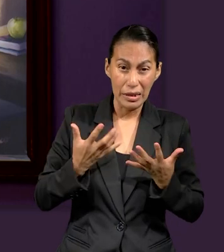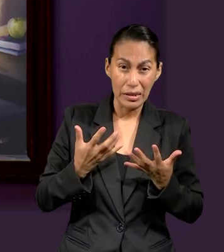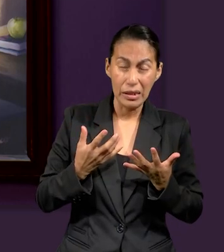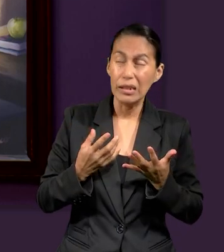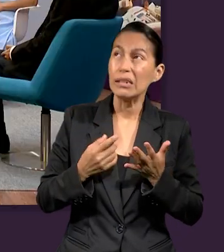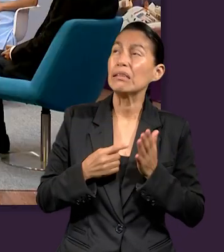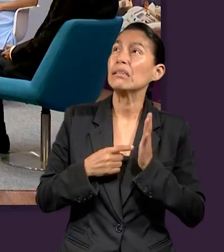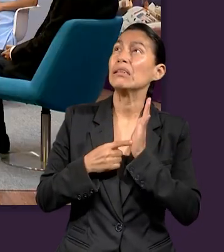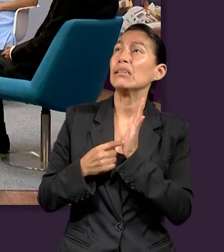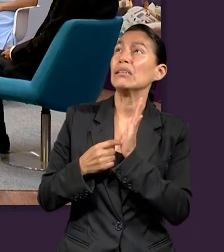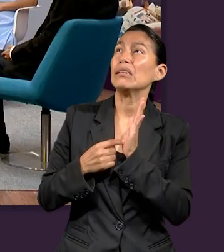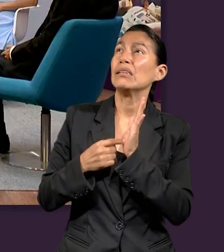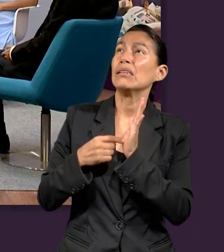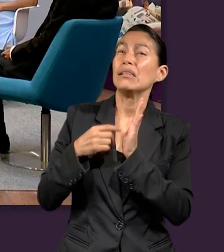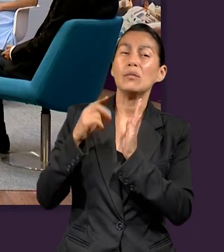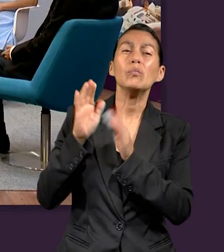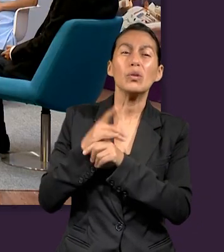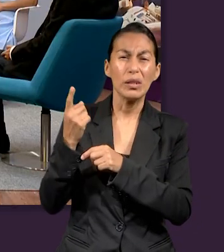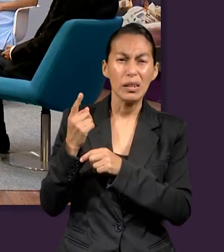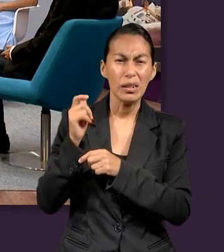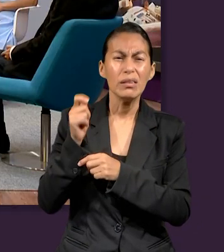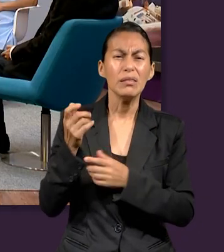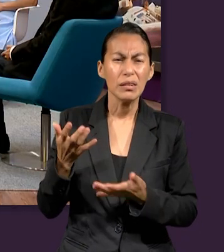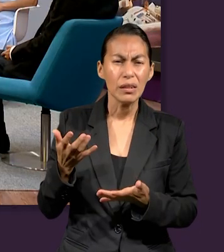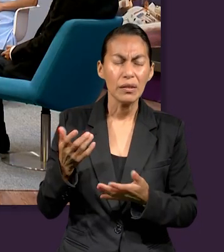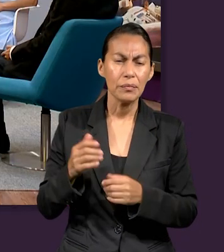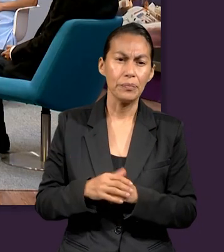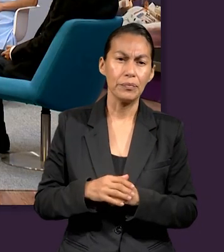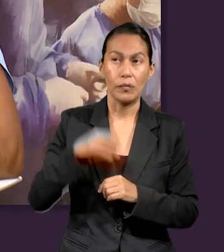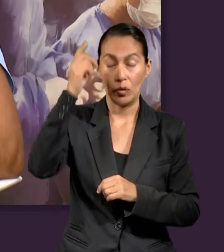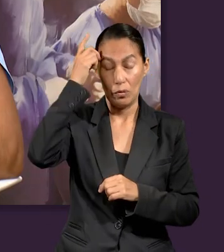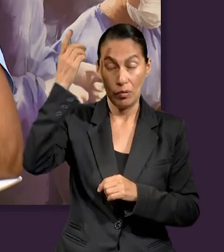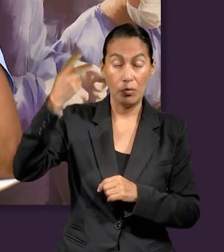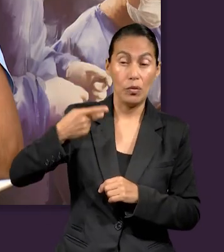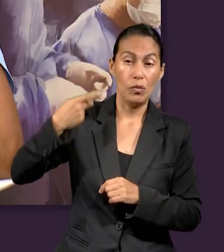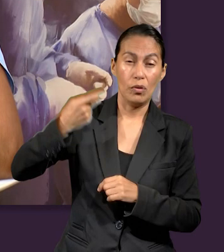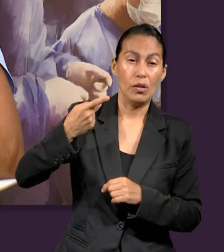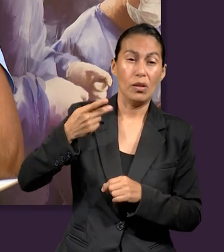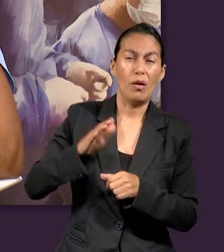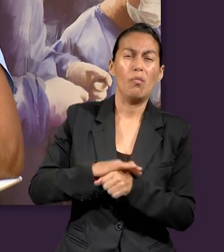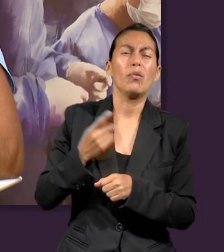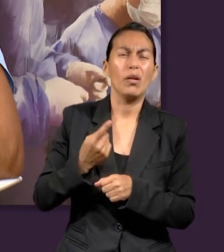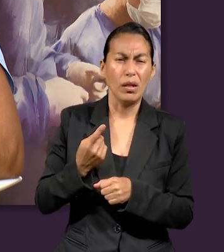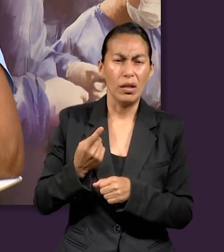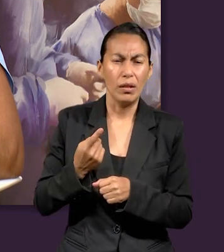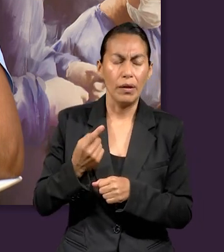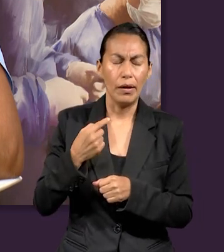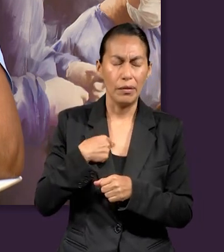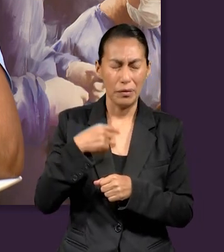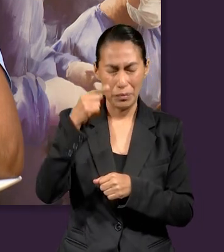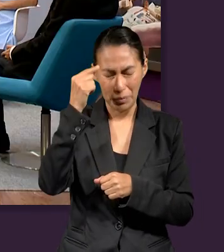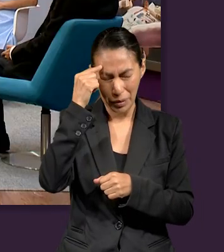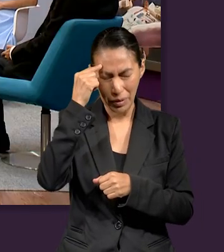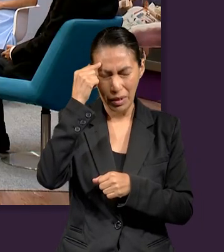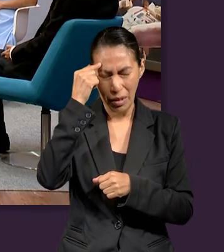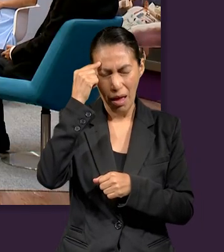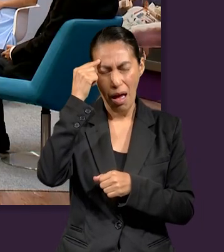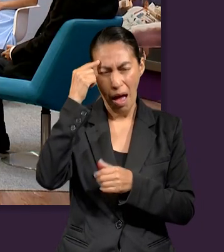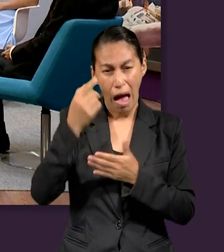se me vino a la mente la parte de Job, cuando Dios dice que Job